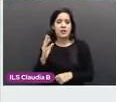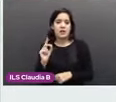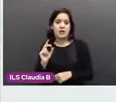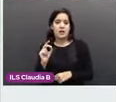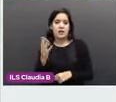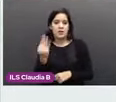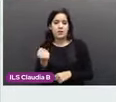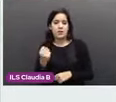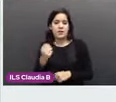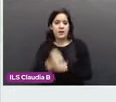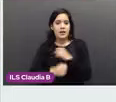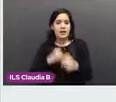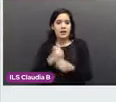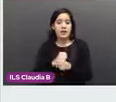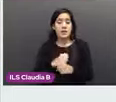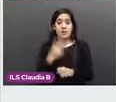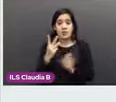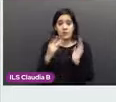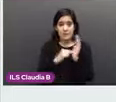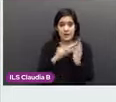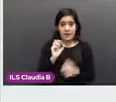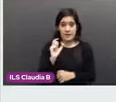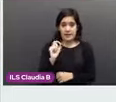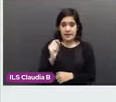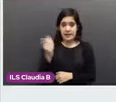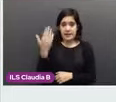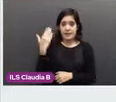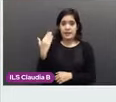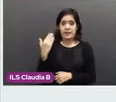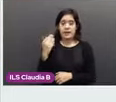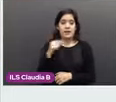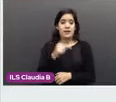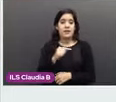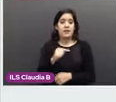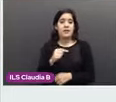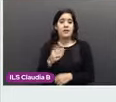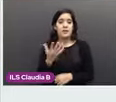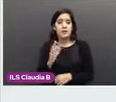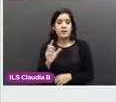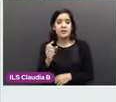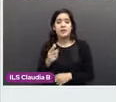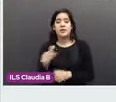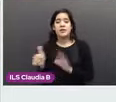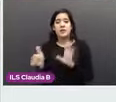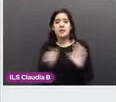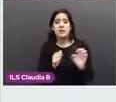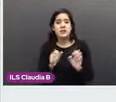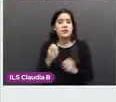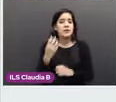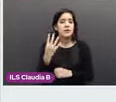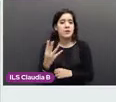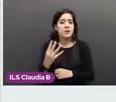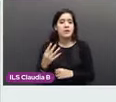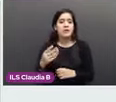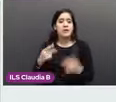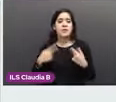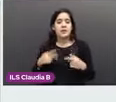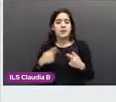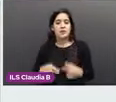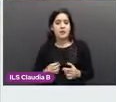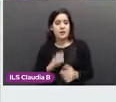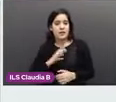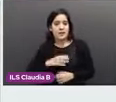representó 604 mil casos de cáncer y 342 mil muertes en todo el mundo. A nivel mundial, ocupa